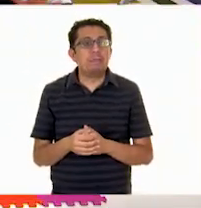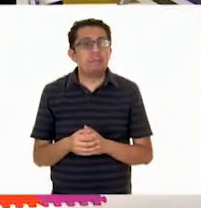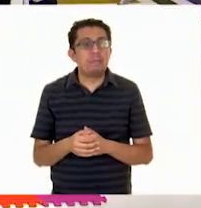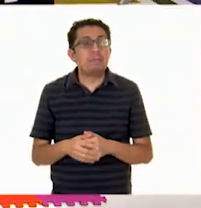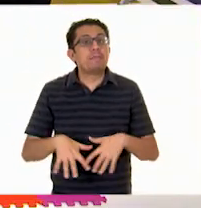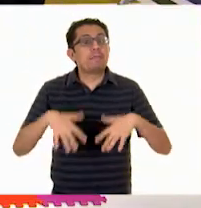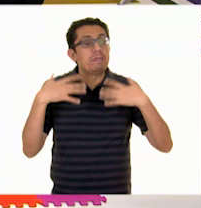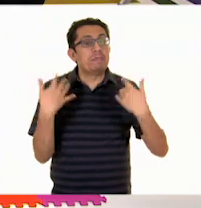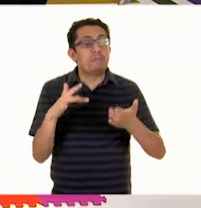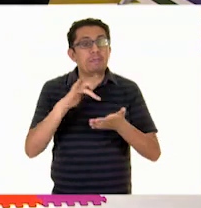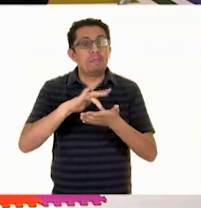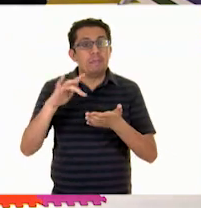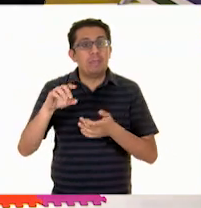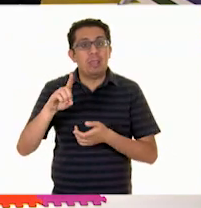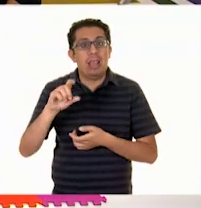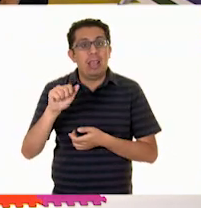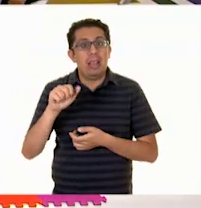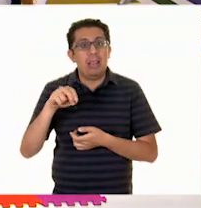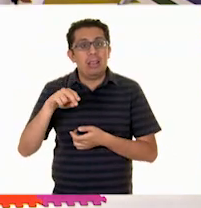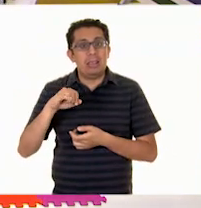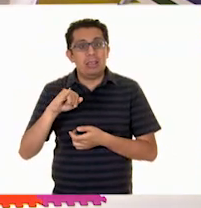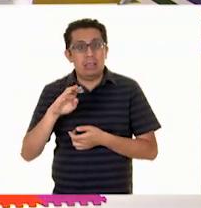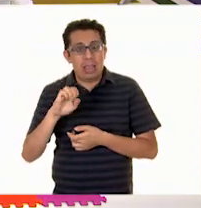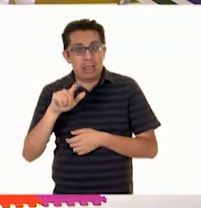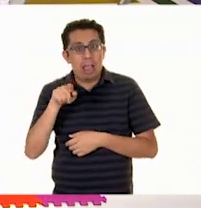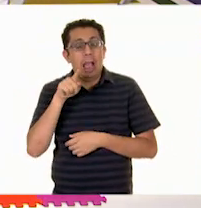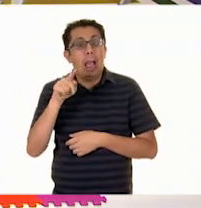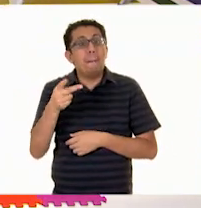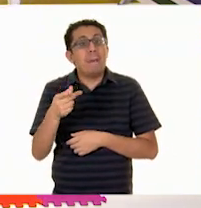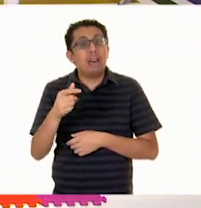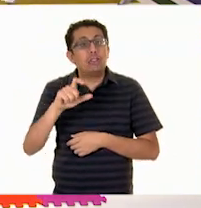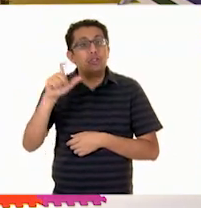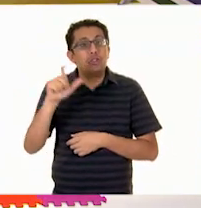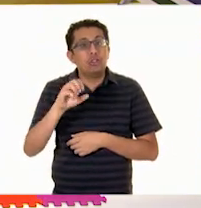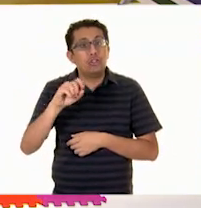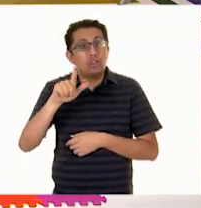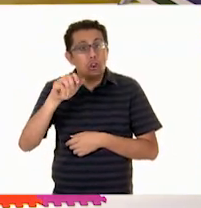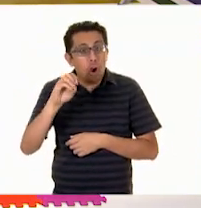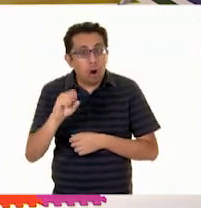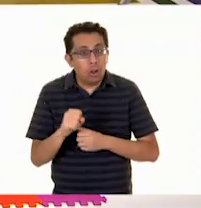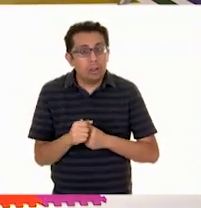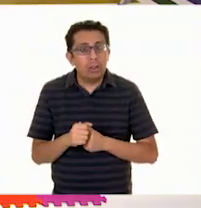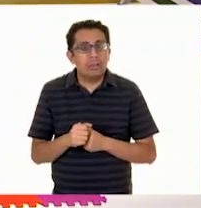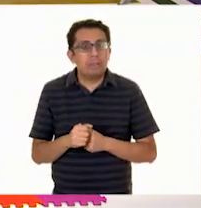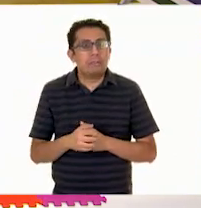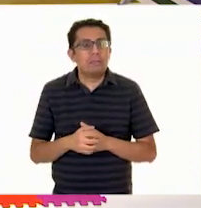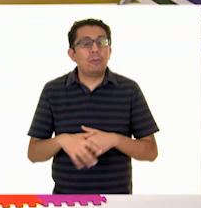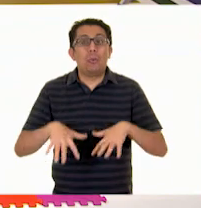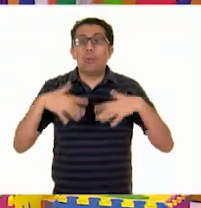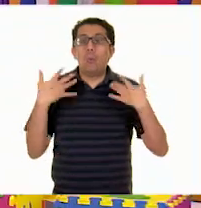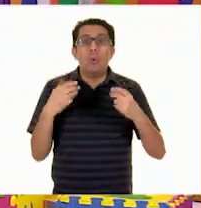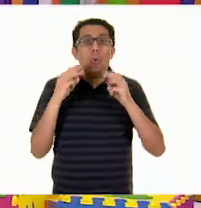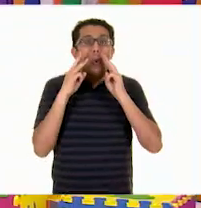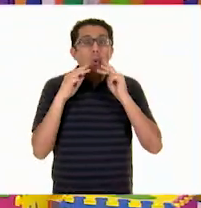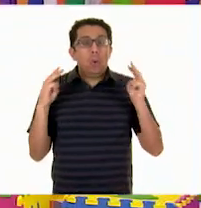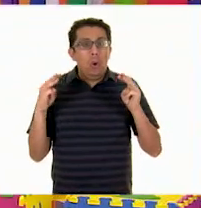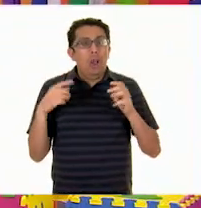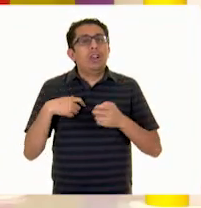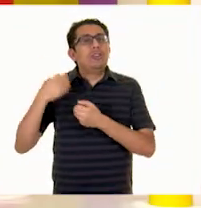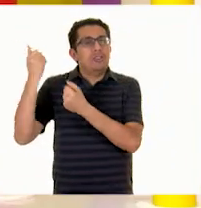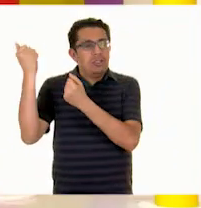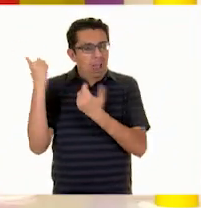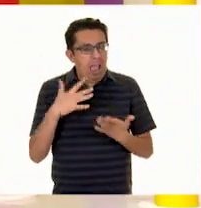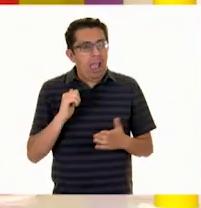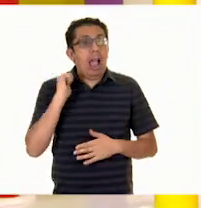¡Guau! Muchísimas gracias, Daniela. Sí, los xolos. Sí, gracias, Daniela. Me encantan. ¡Guau! Yo, de hecho, traigo algo que